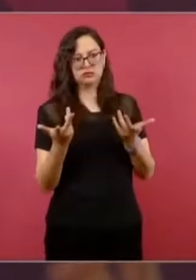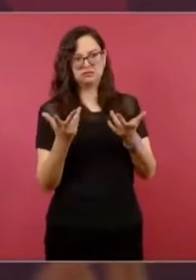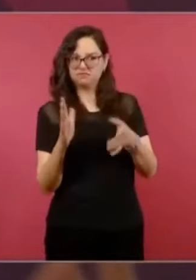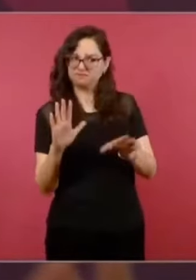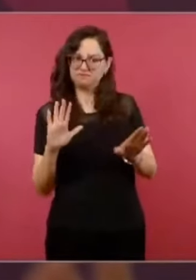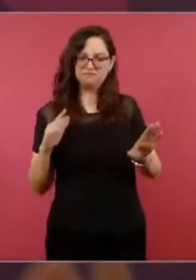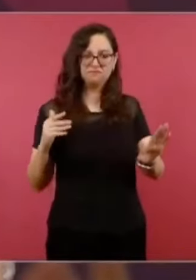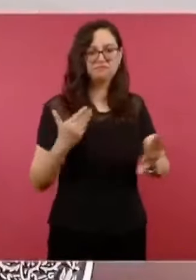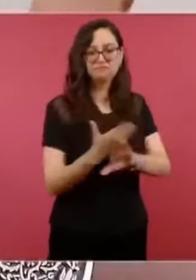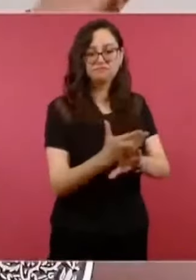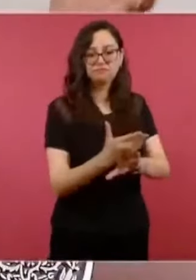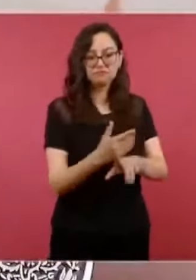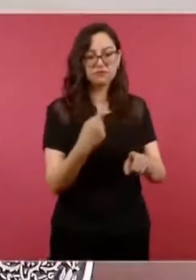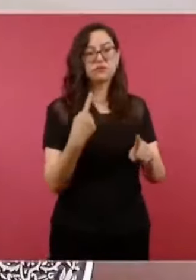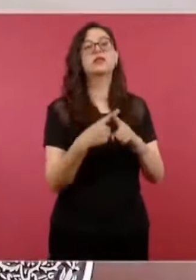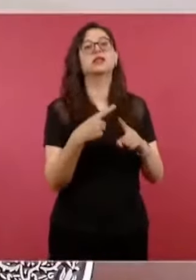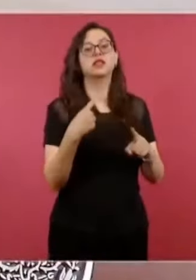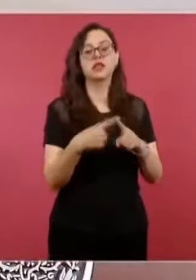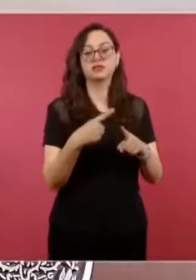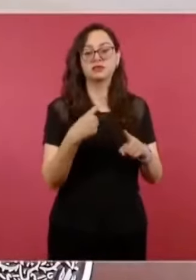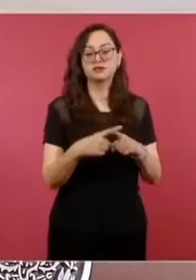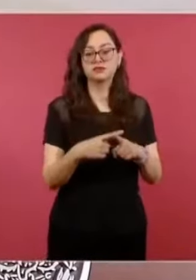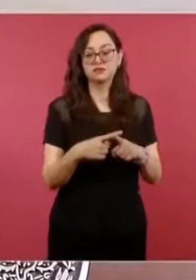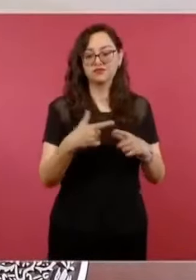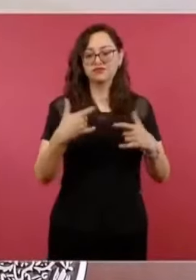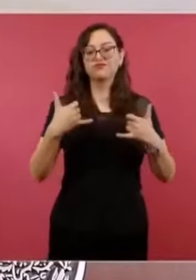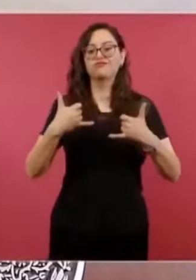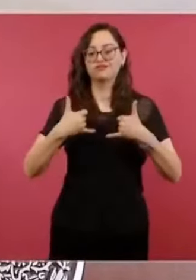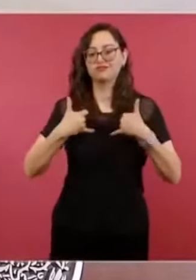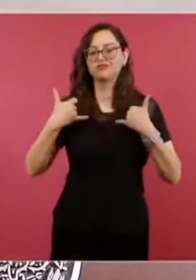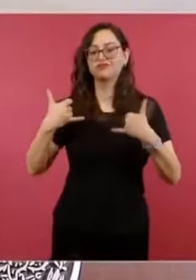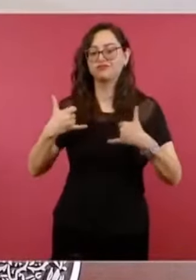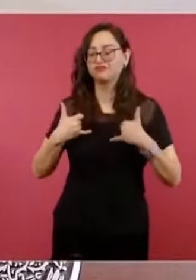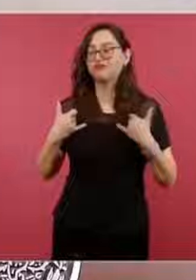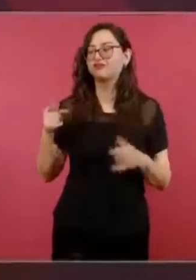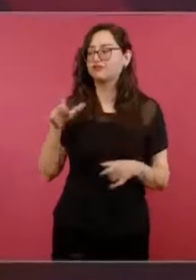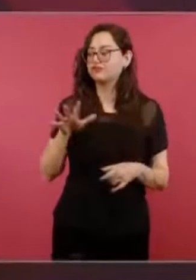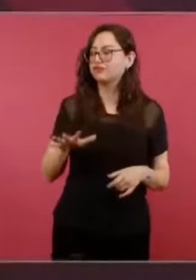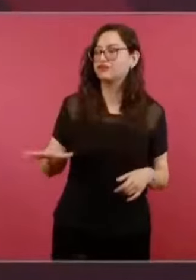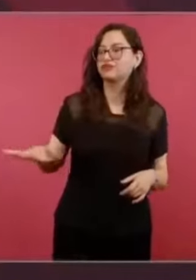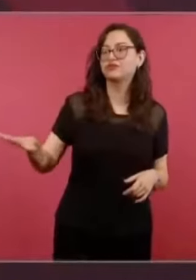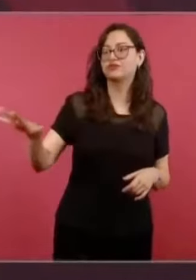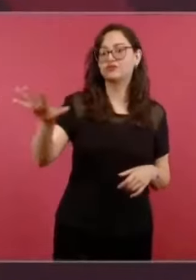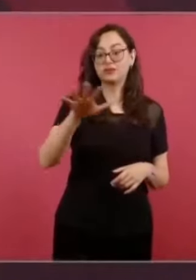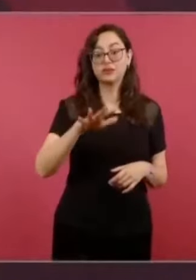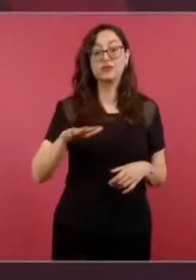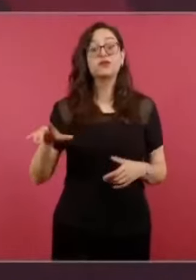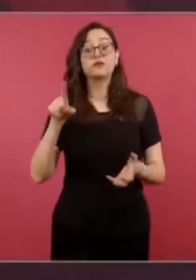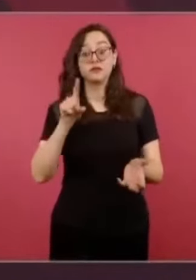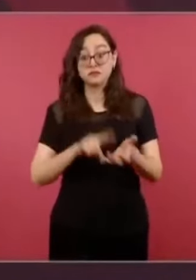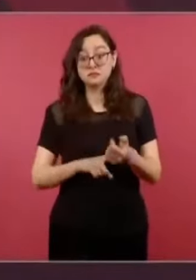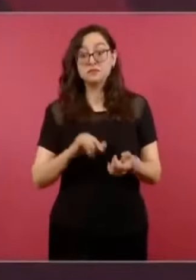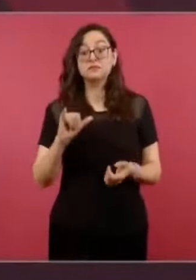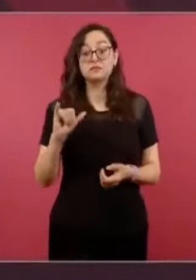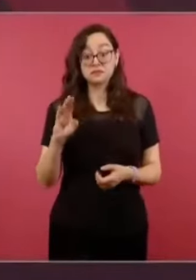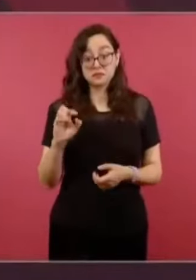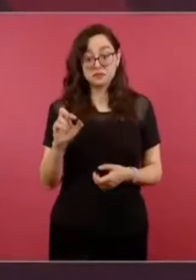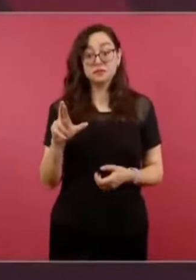De los jóvenes, de de la Ibero…